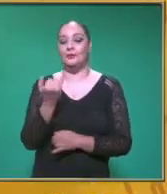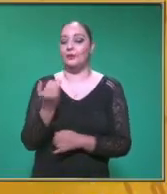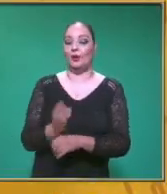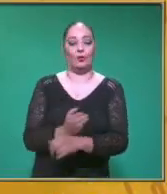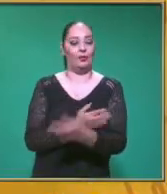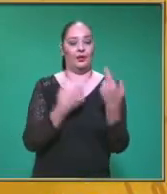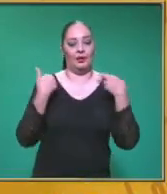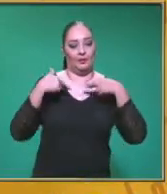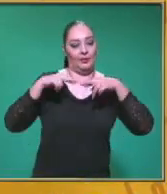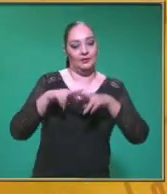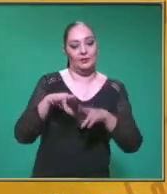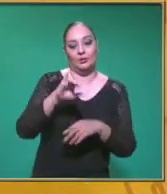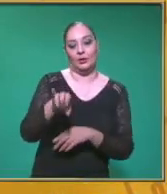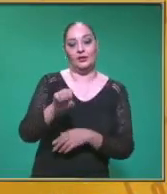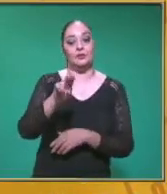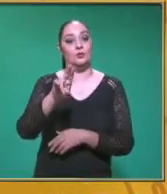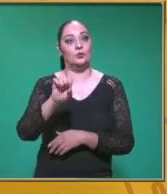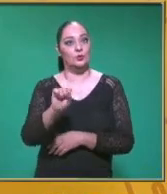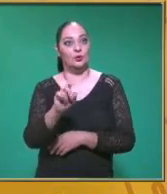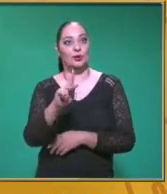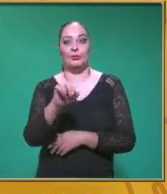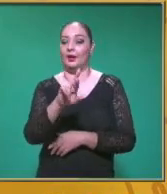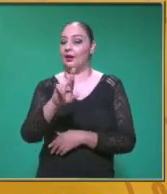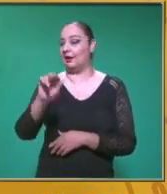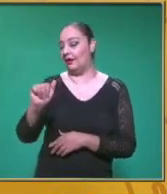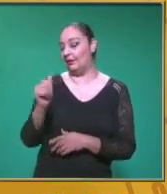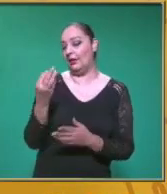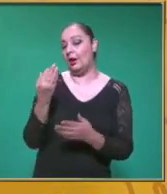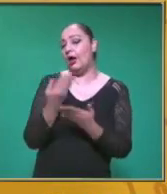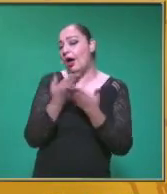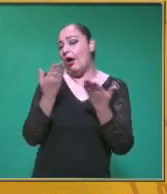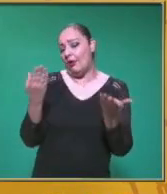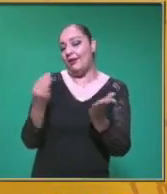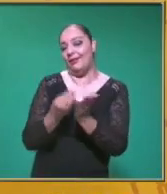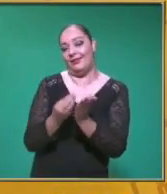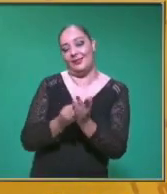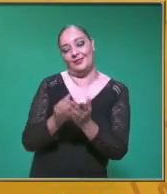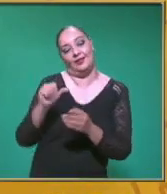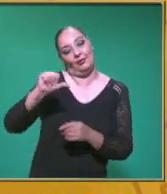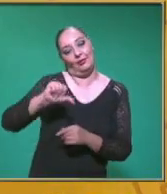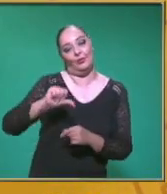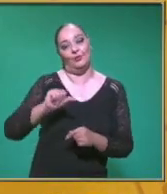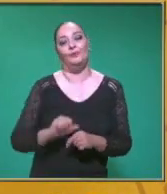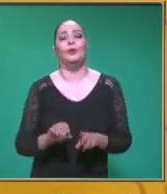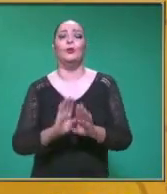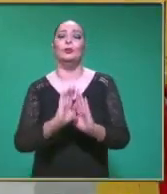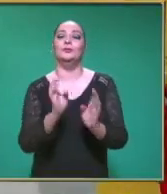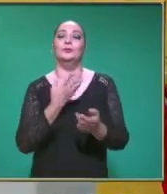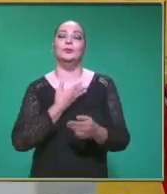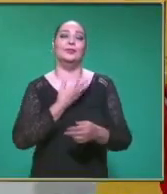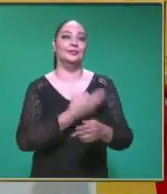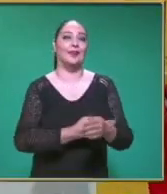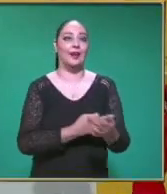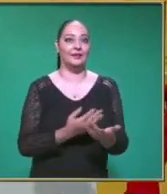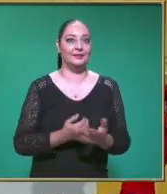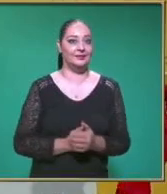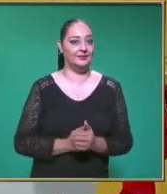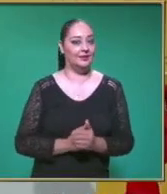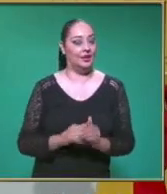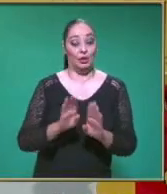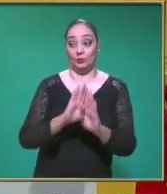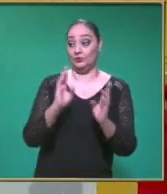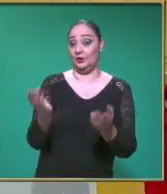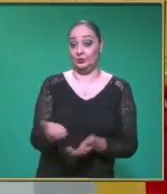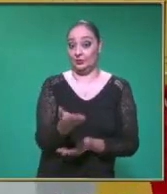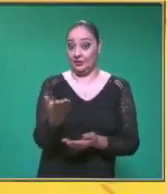Jesús Parra Estaremos dando la sesión de este día ¿Cómo estás maestro? Buenas tardes Hola profe, buenas tardes, buenas tardes